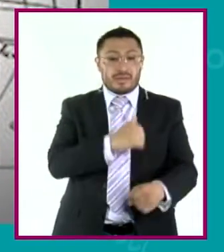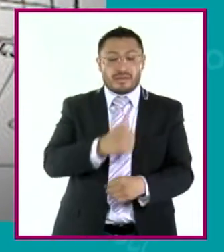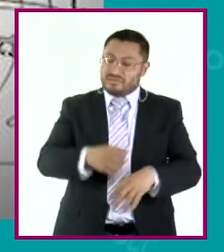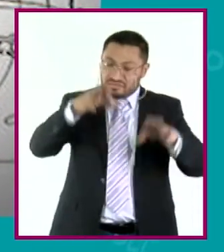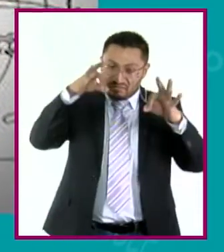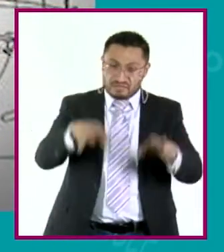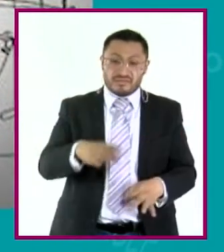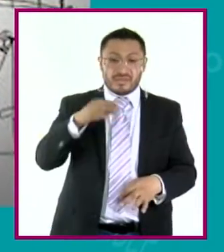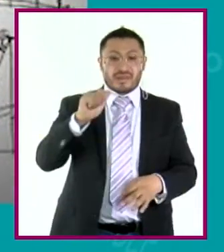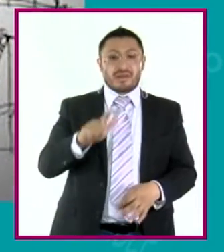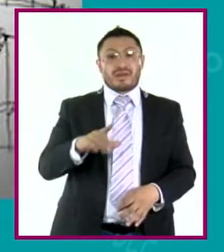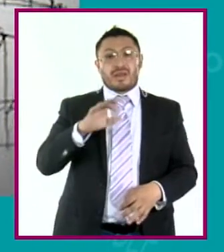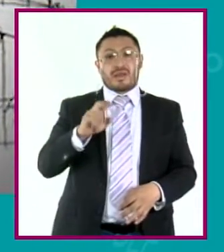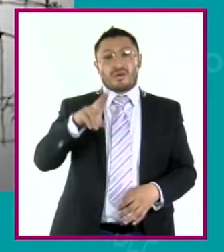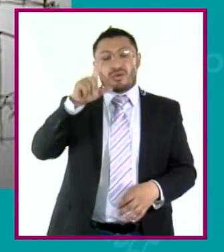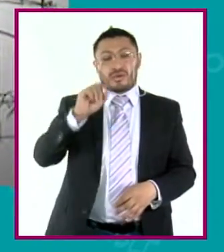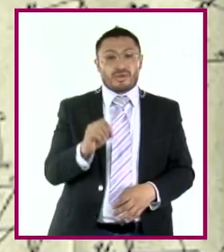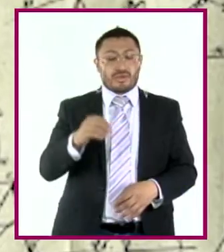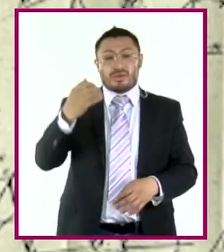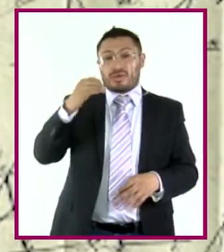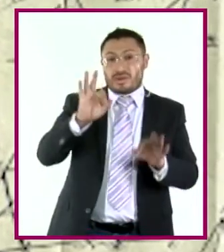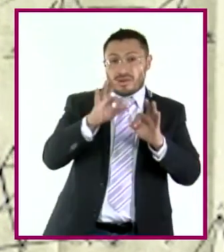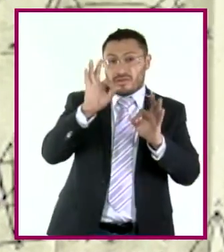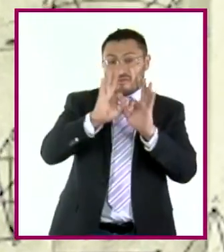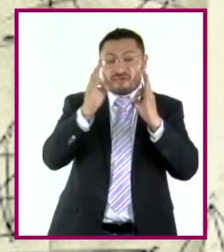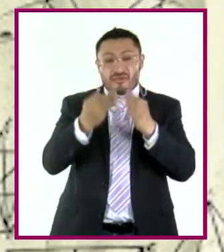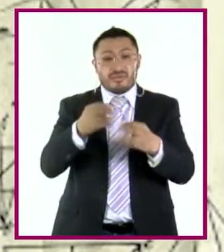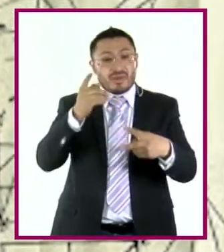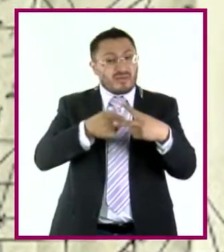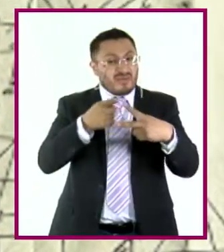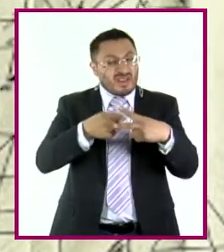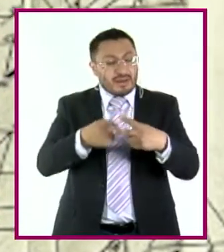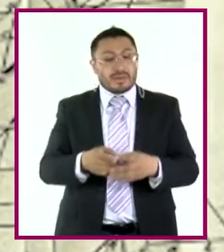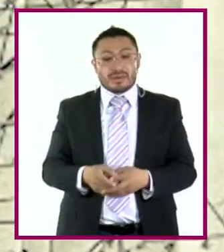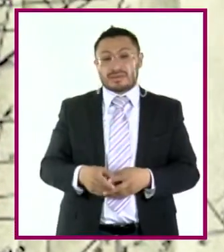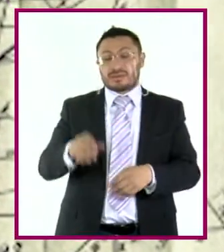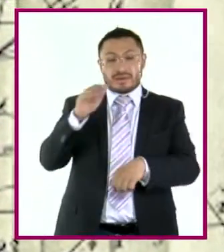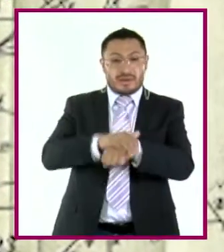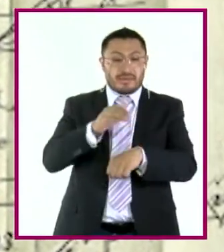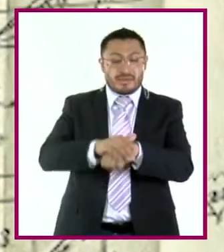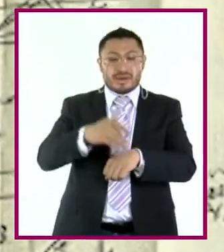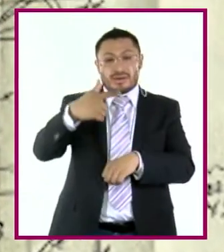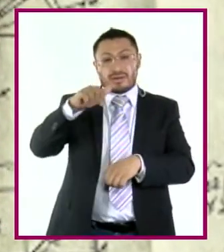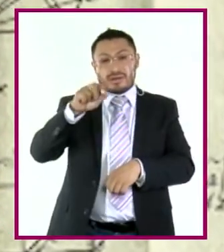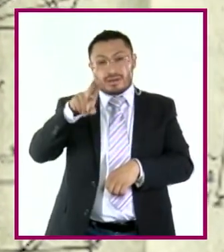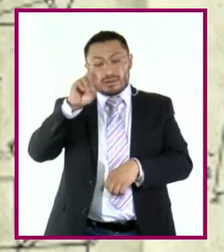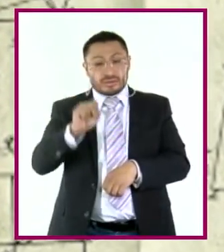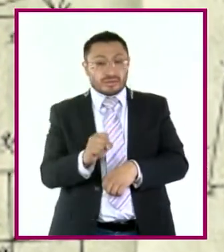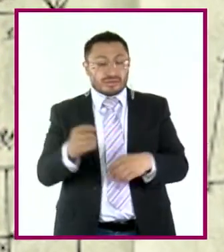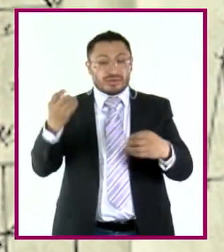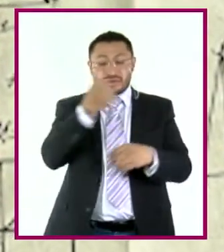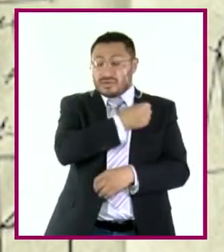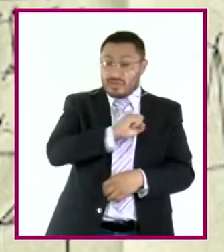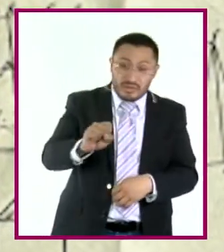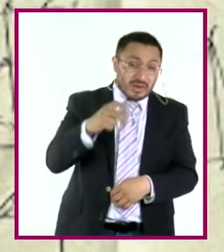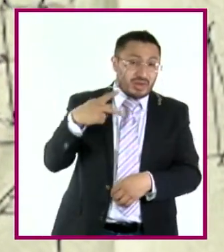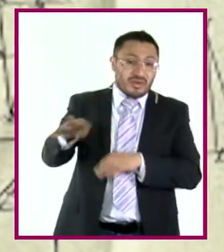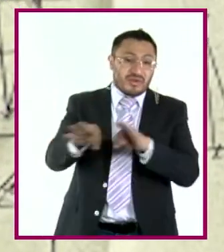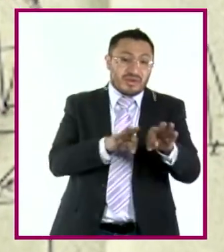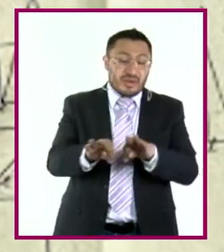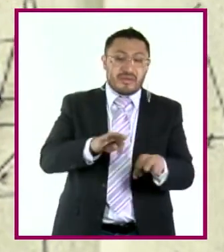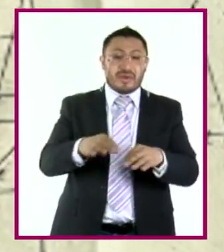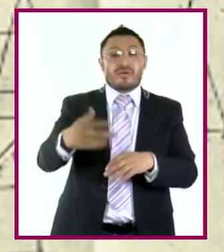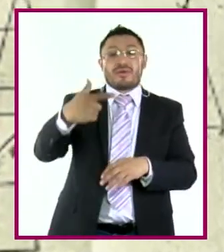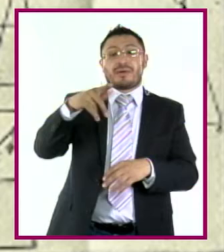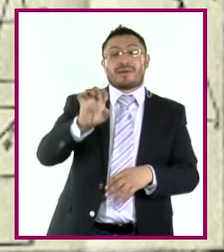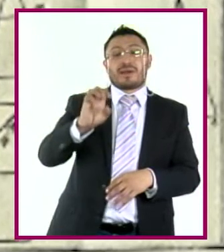el cálculo y otras formas de mecánica analítica, amigo de Gauss, es famoso por sus trabajos acerca de la geometría no euclidiana.